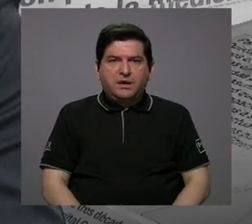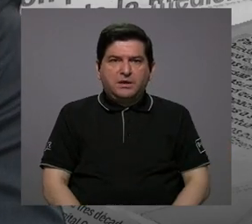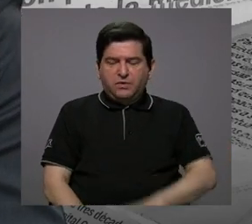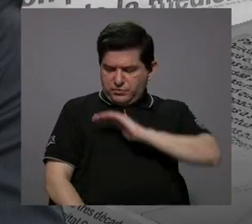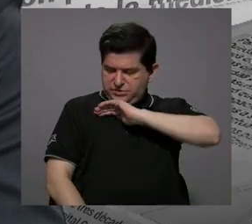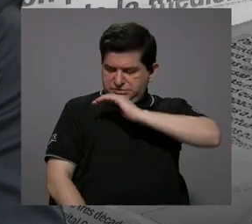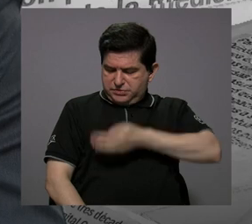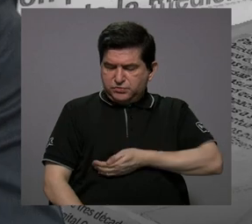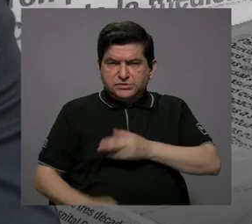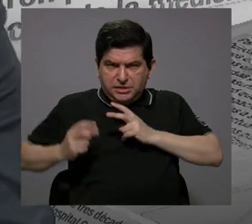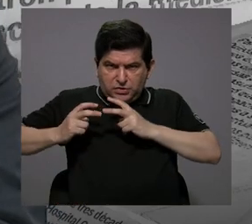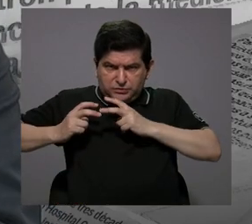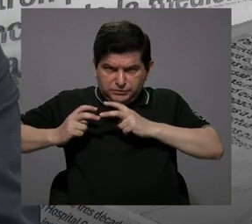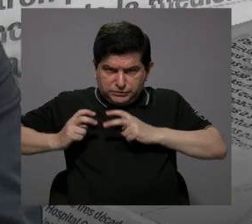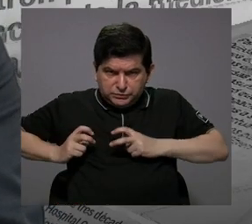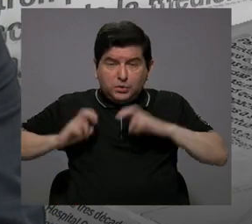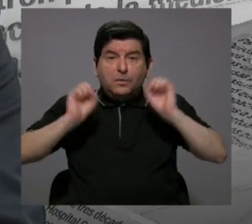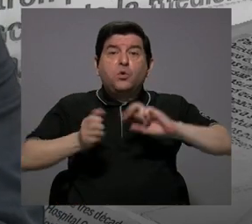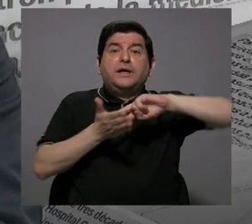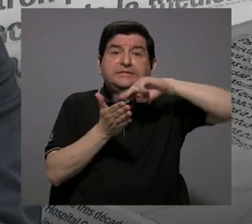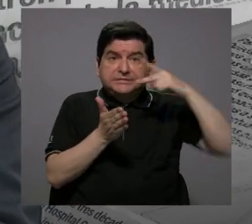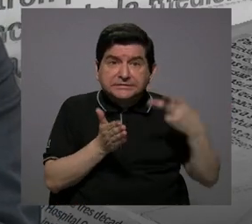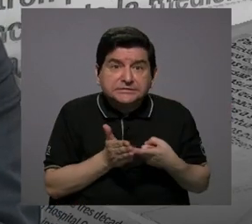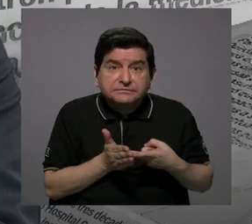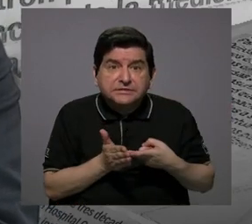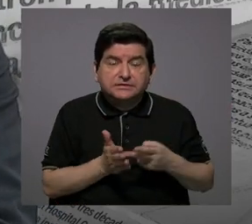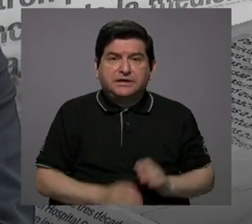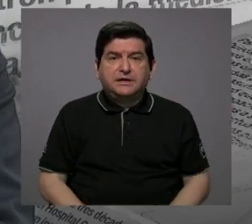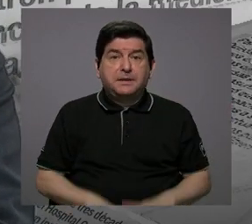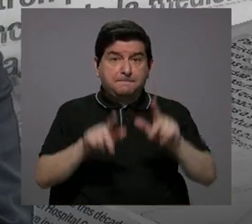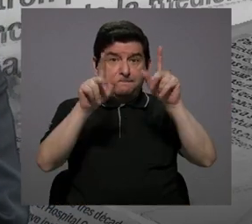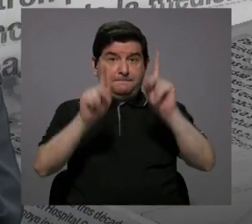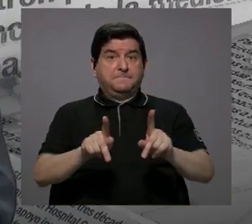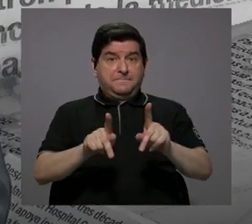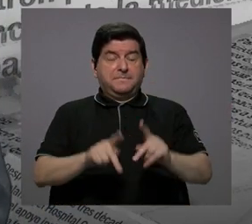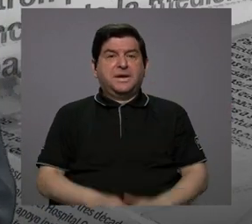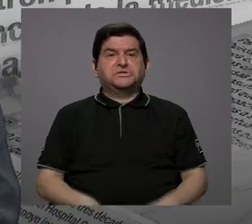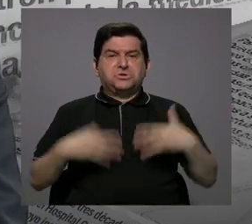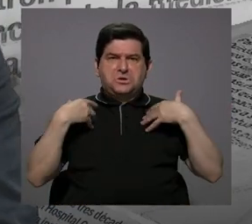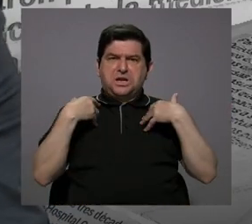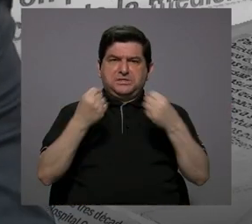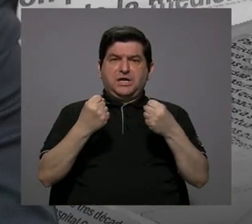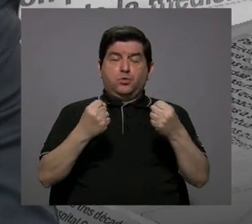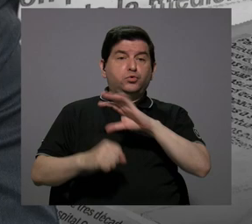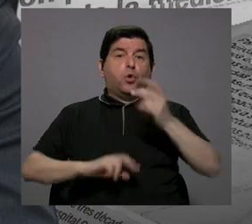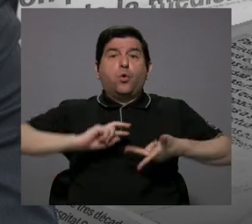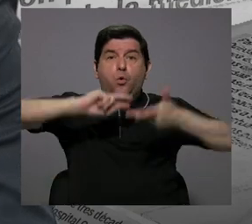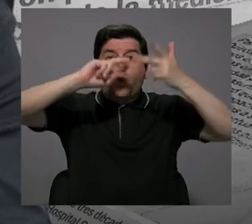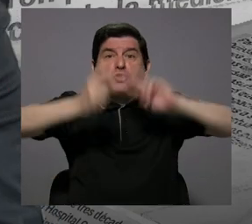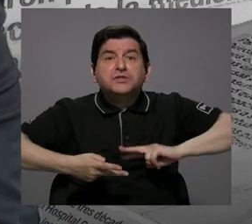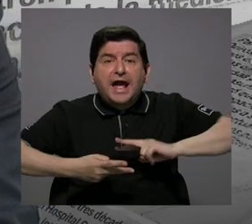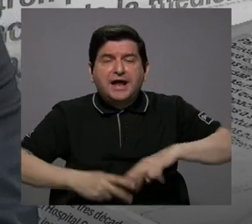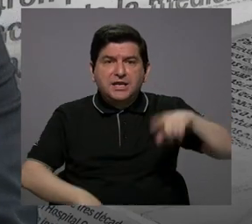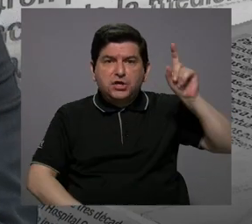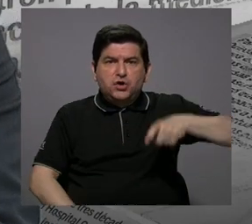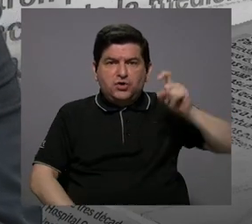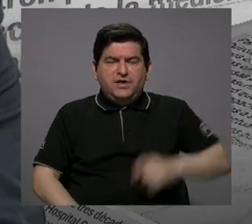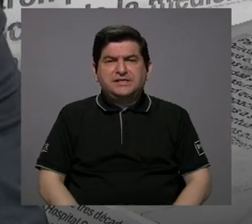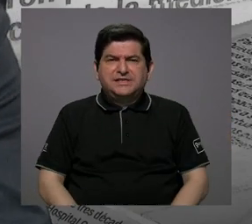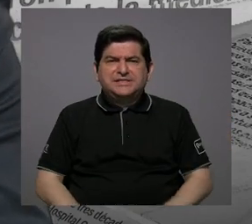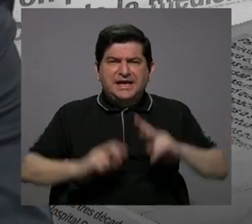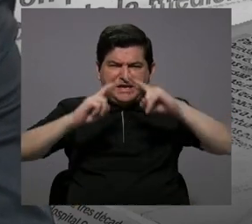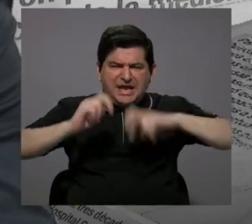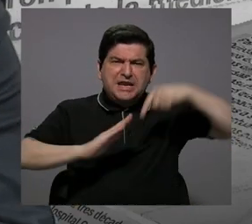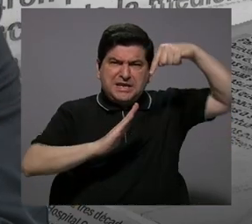mamografía, que puede significar el que la persona esté con salud o por el contrario, tenga que hacer exámenes